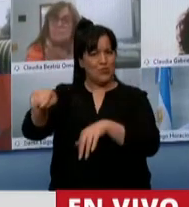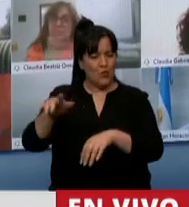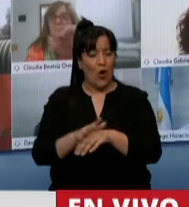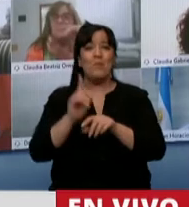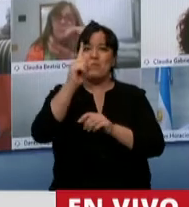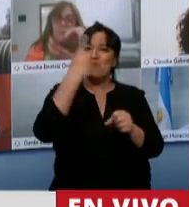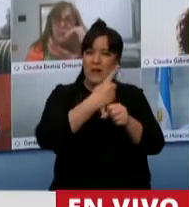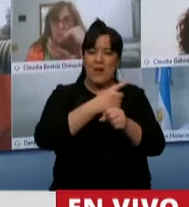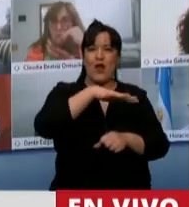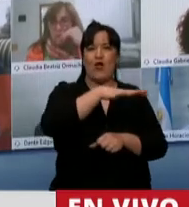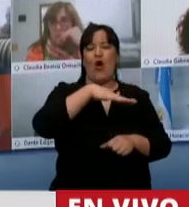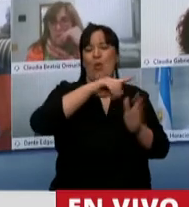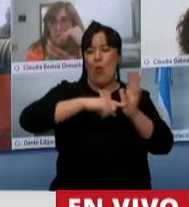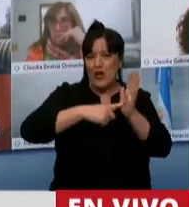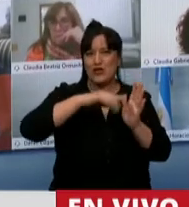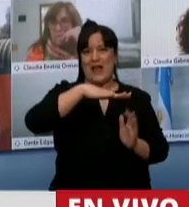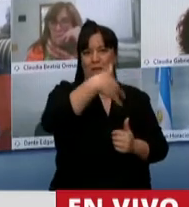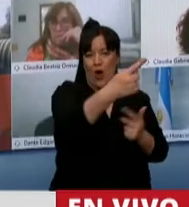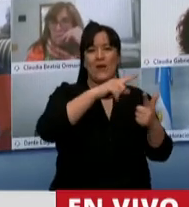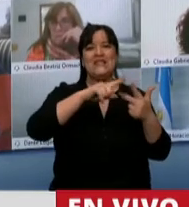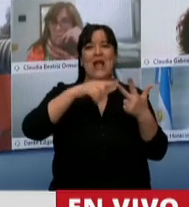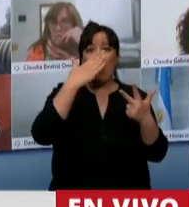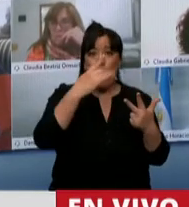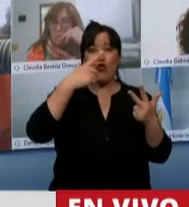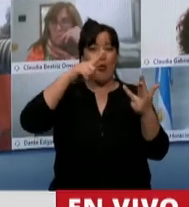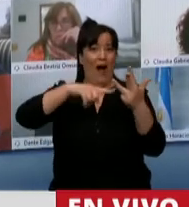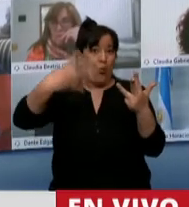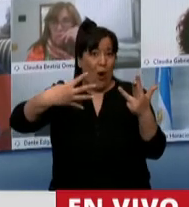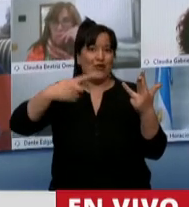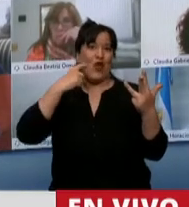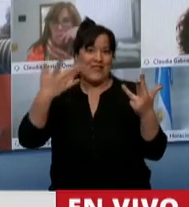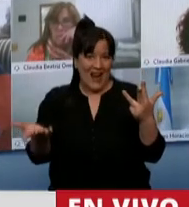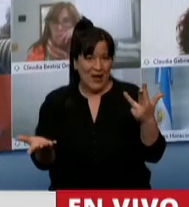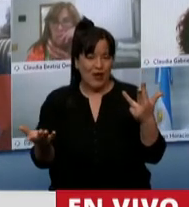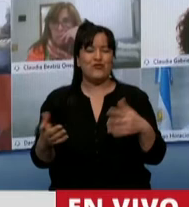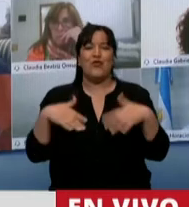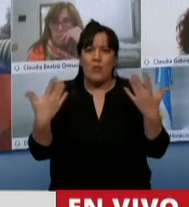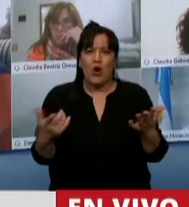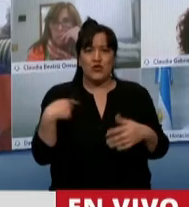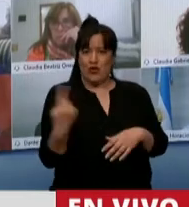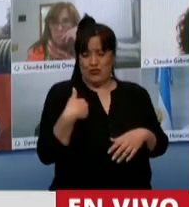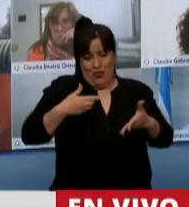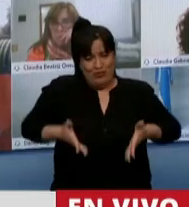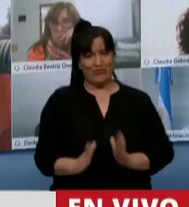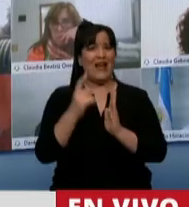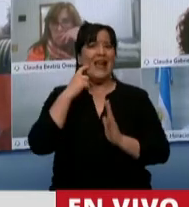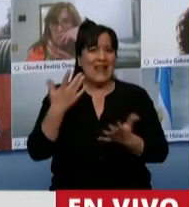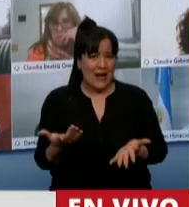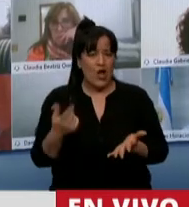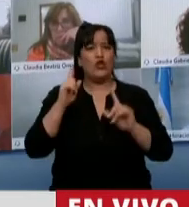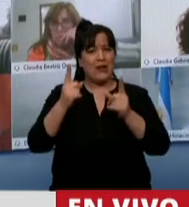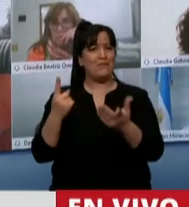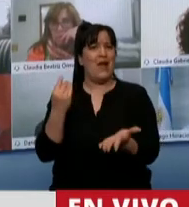de la ciudad de Buenos Aires, de la provincia de Buenos Aires y la ciudad de Córdoba. Por eso para nosotros como en Entre Ríos hablo y en